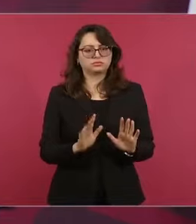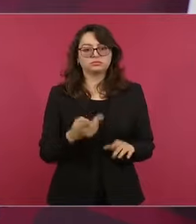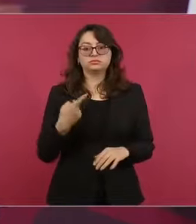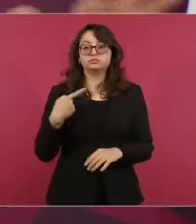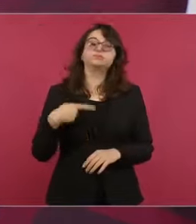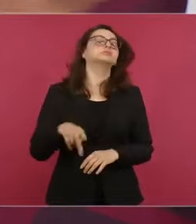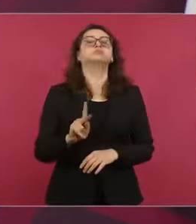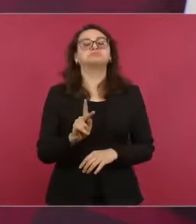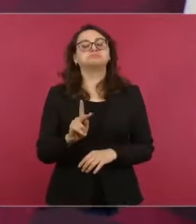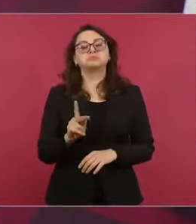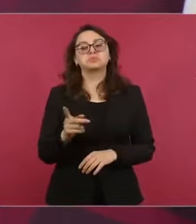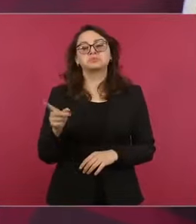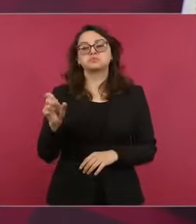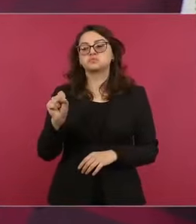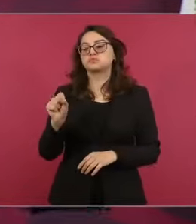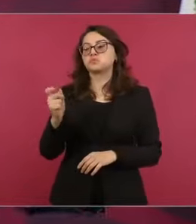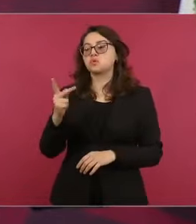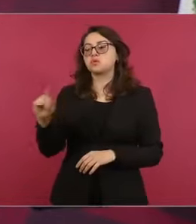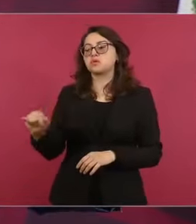a no respetarlo.